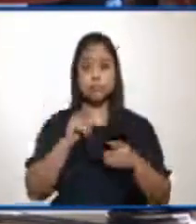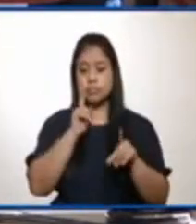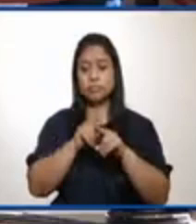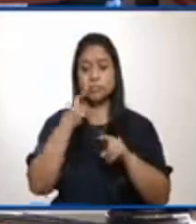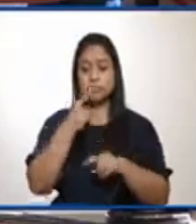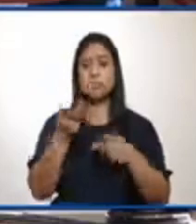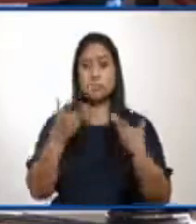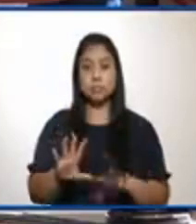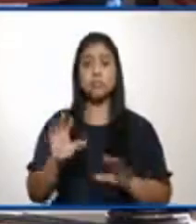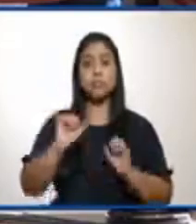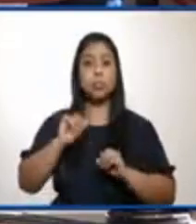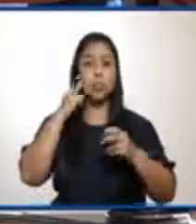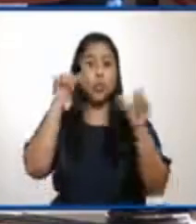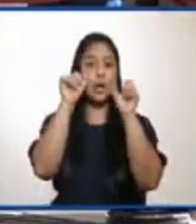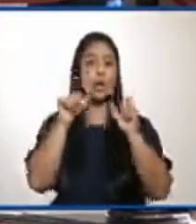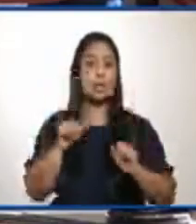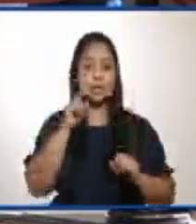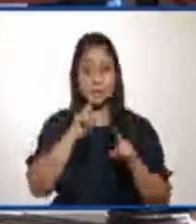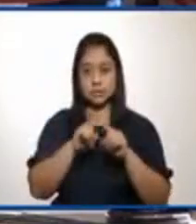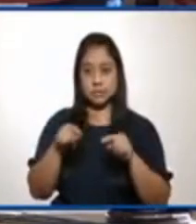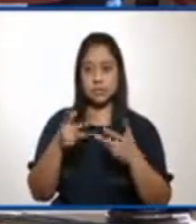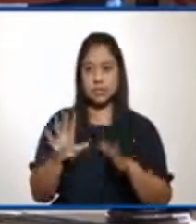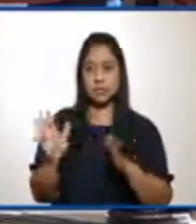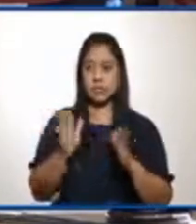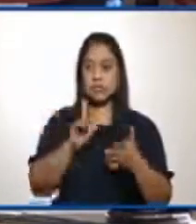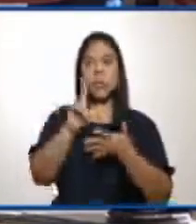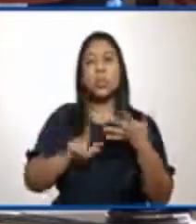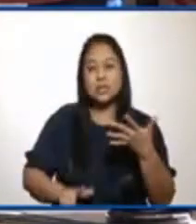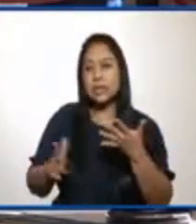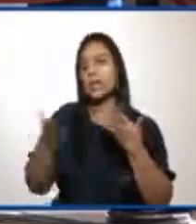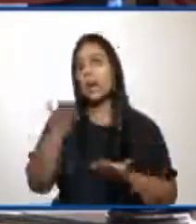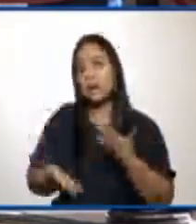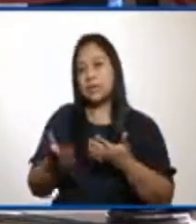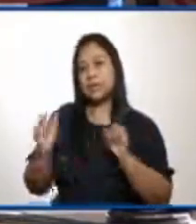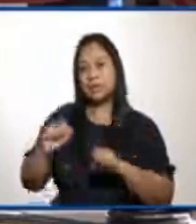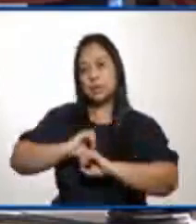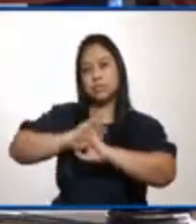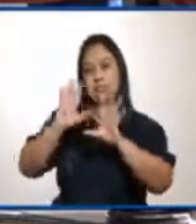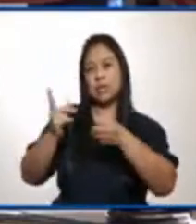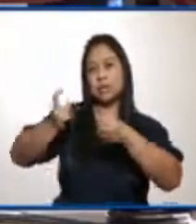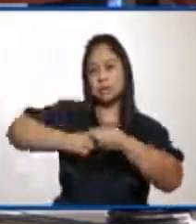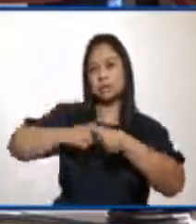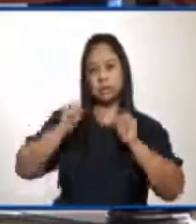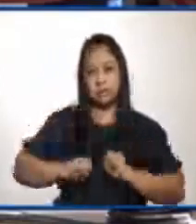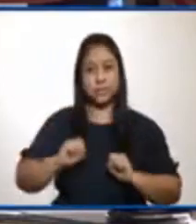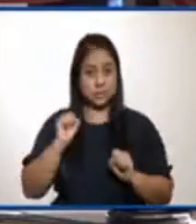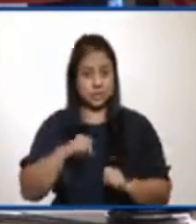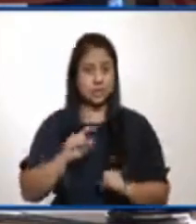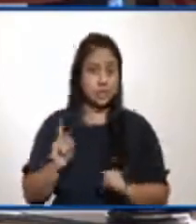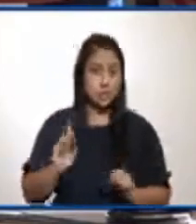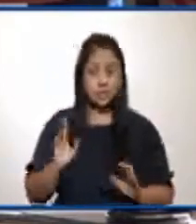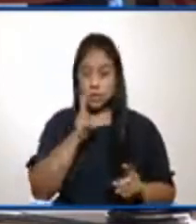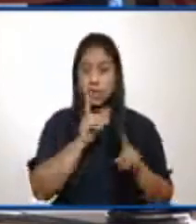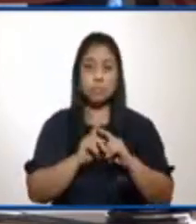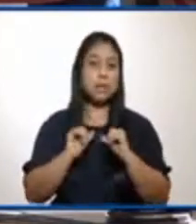mencionaba que se podría estar analizando y él estaría dentro de estos listados, posiblemente. Entonces, si nos pudiera aclarar si está contemplado él de momento y si